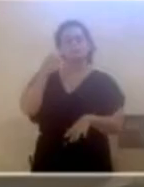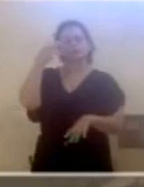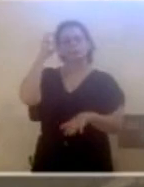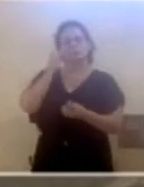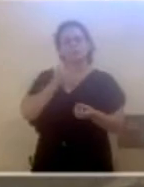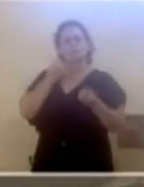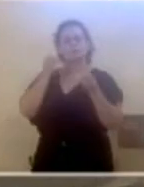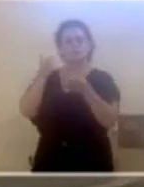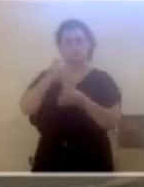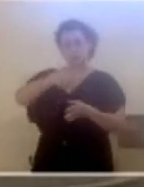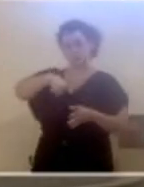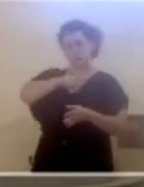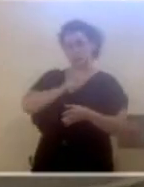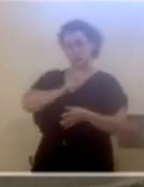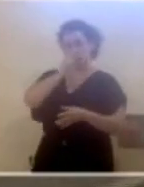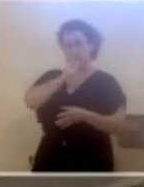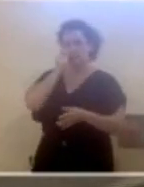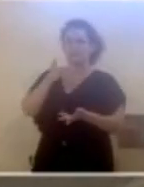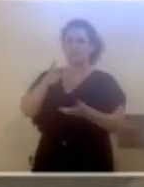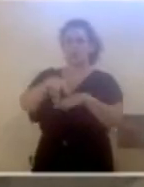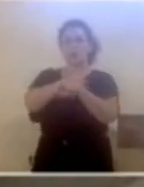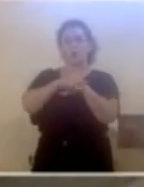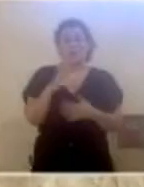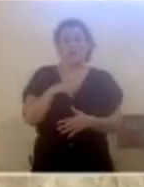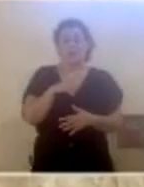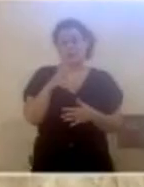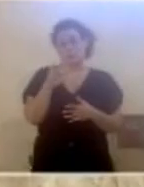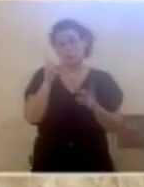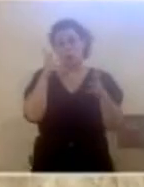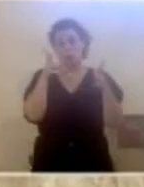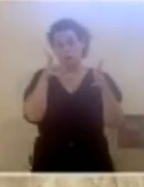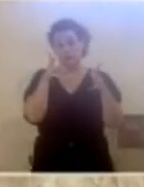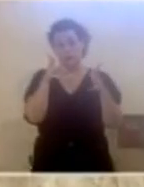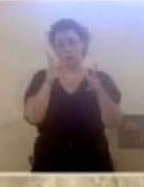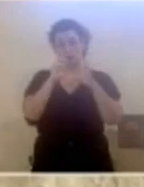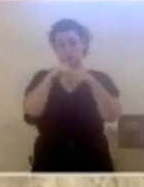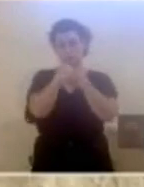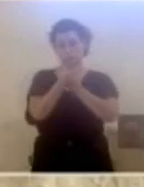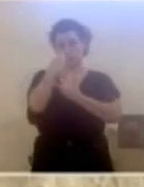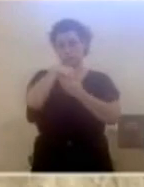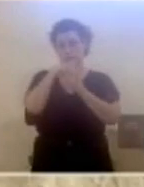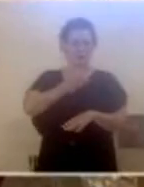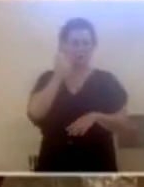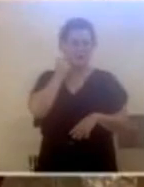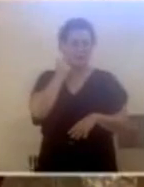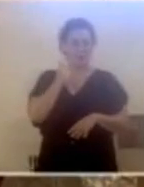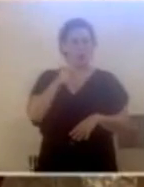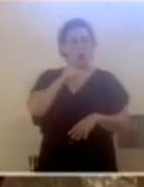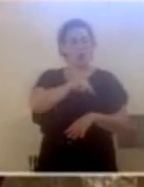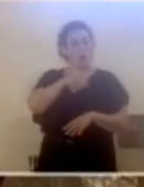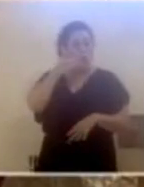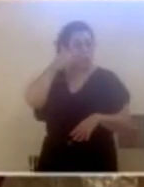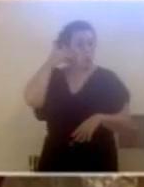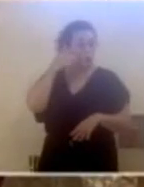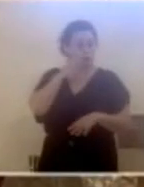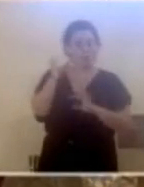valorar los asuntos de la ciudad, contando con la participación de personas, entidades y sectores interesados. Orgulloso porque